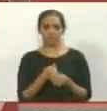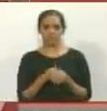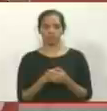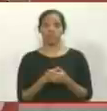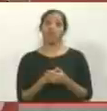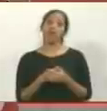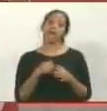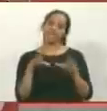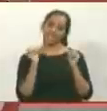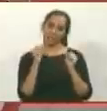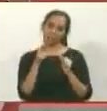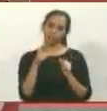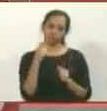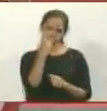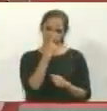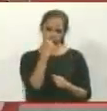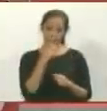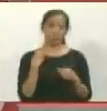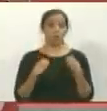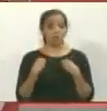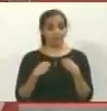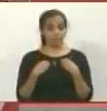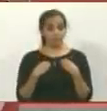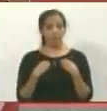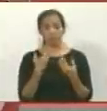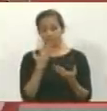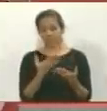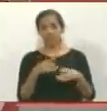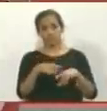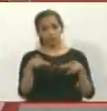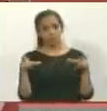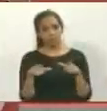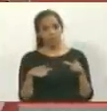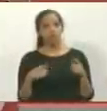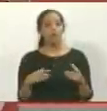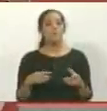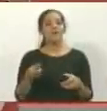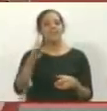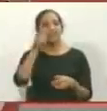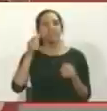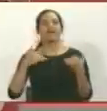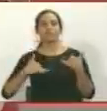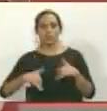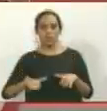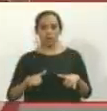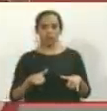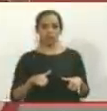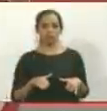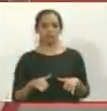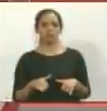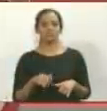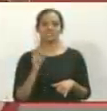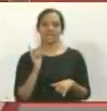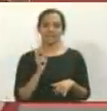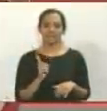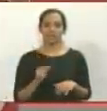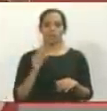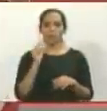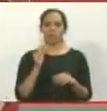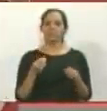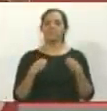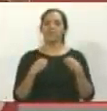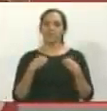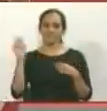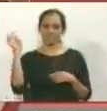Comprendemos su malestar y preocupación ante esta circunstancia por la seguridad de sus hijos debido al momento que vive el